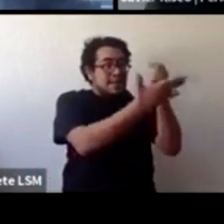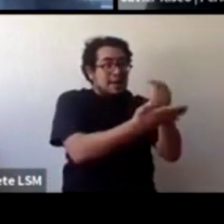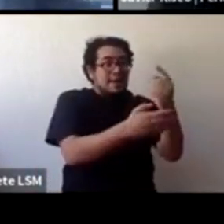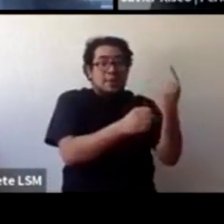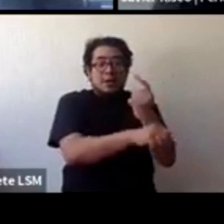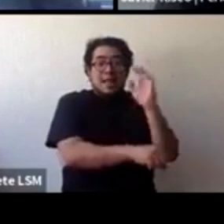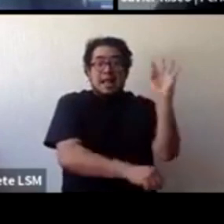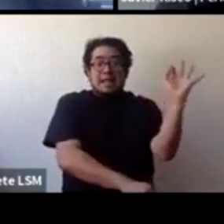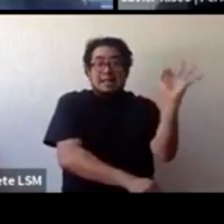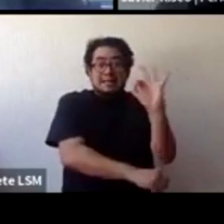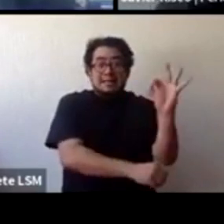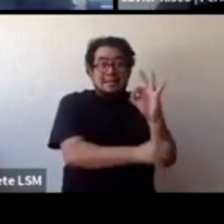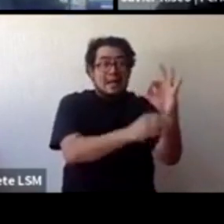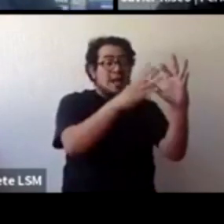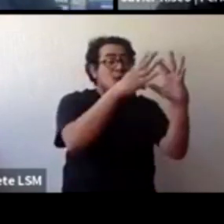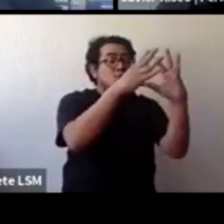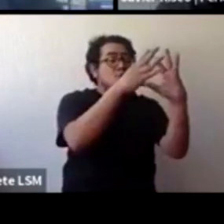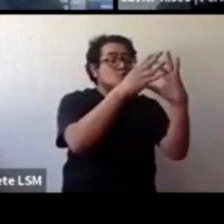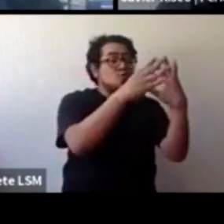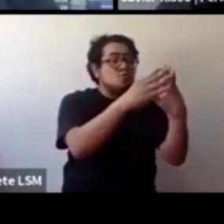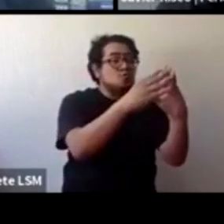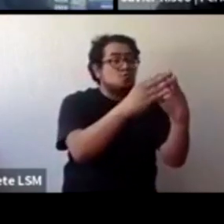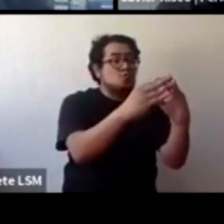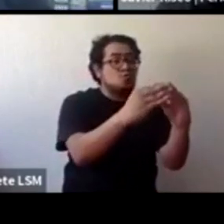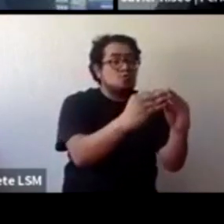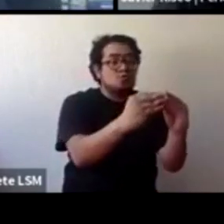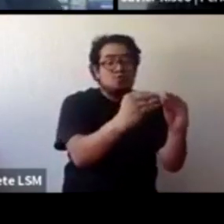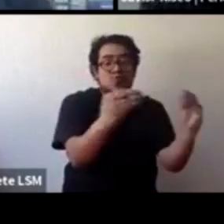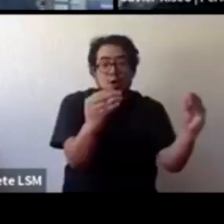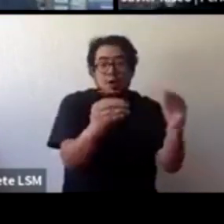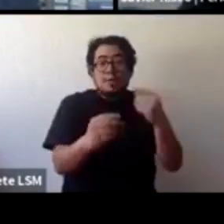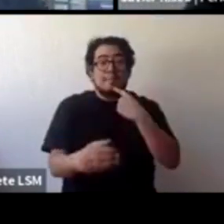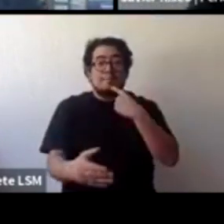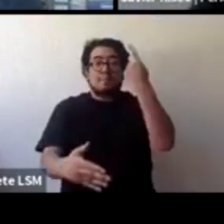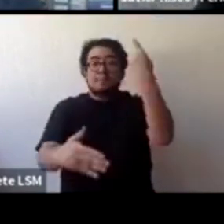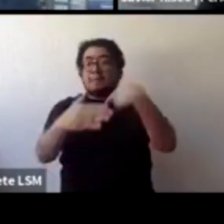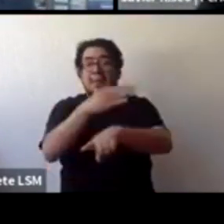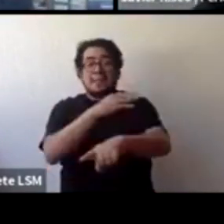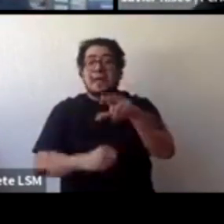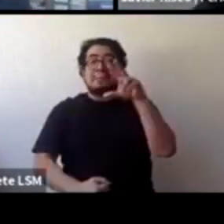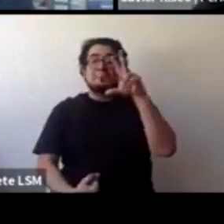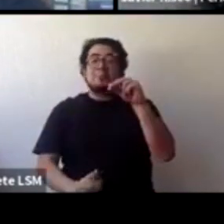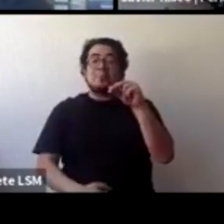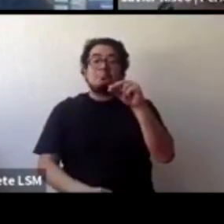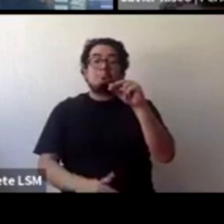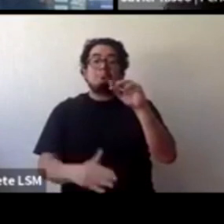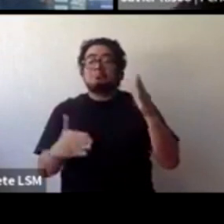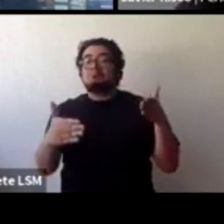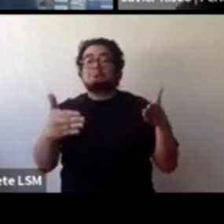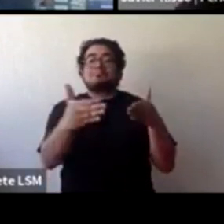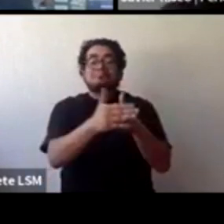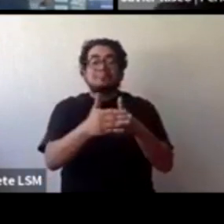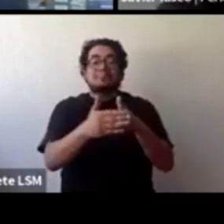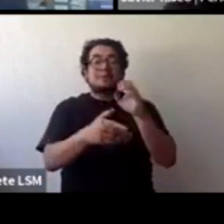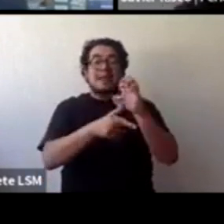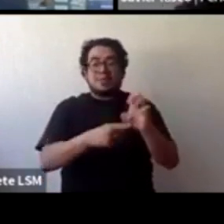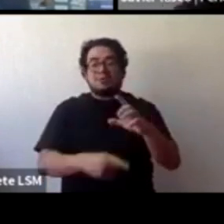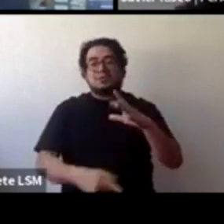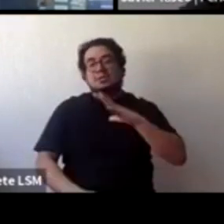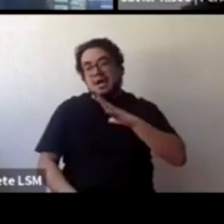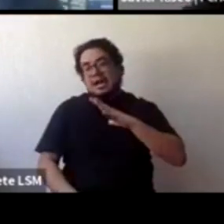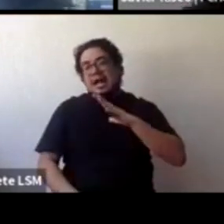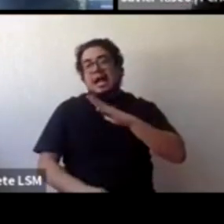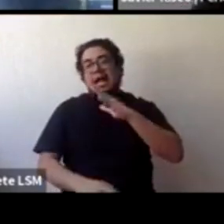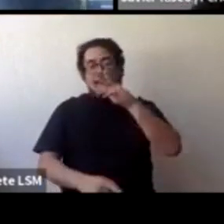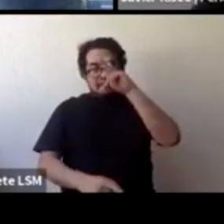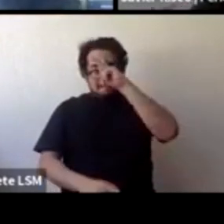la demanda ya no va a proceder van a creer que el niño mintió y no va a haber una situación de sanción. Entonces, yo sí creo que esto es algo